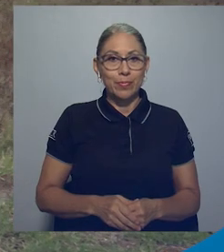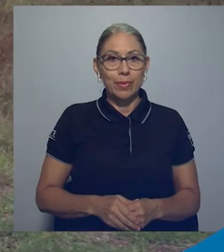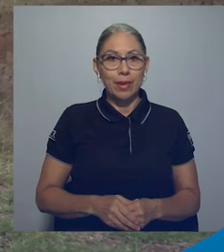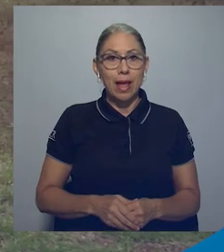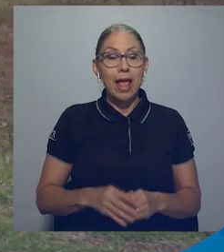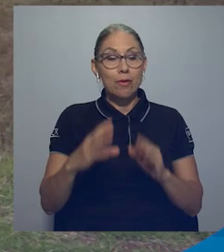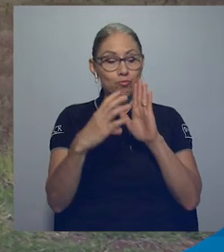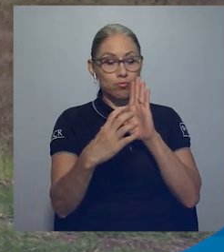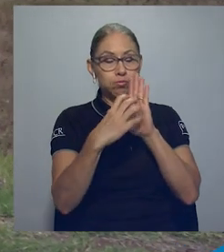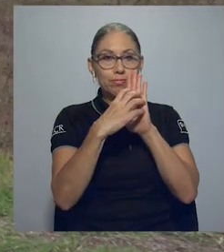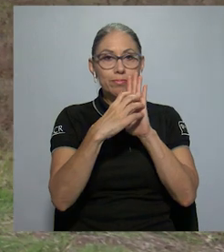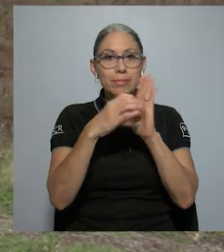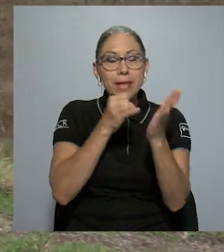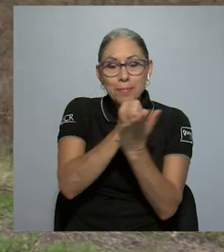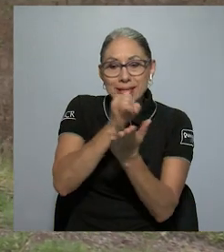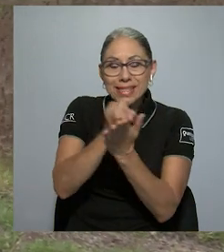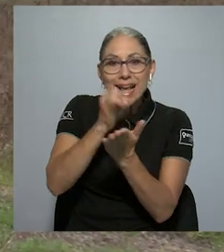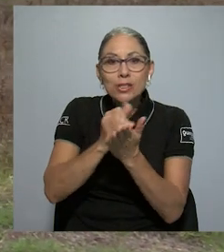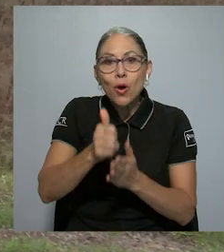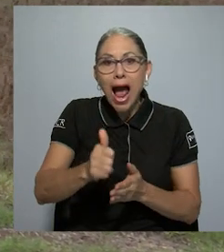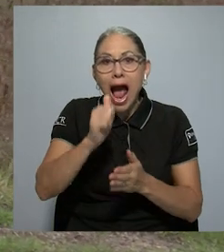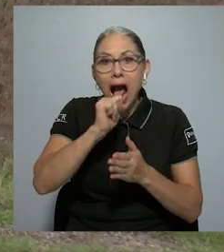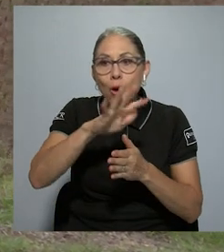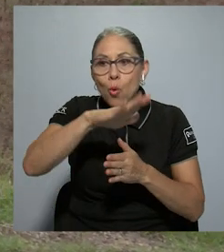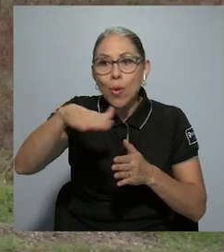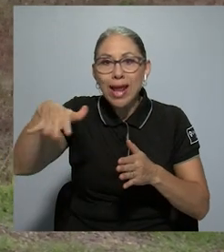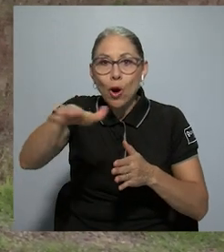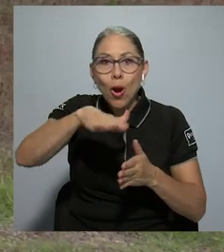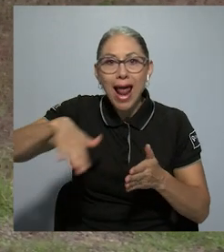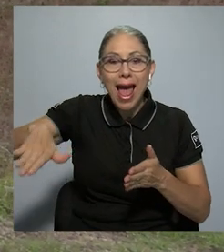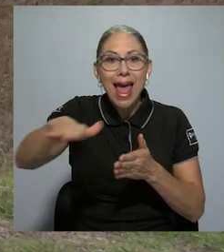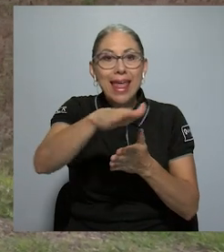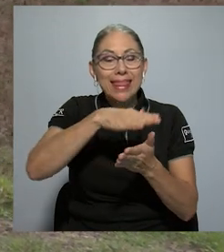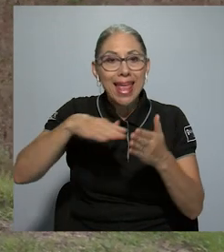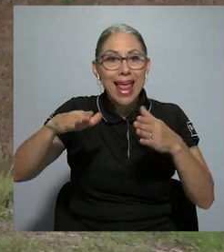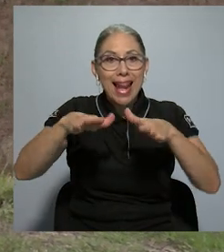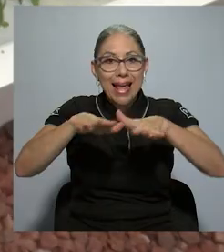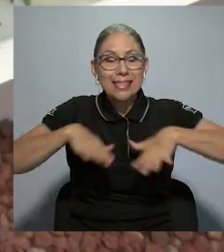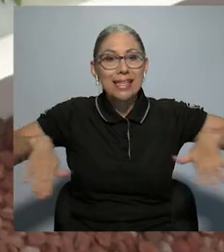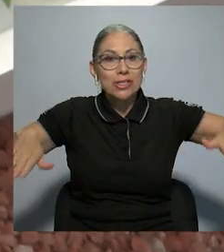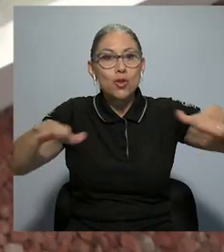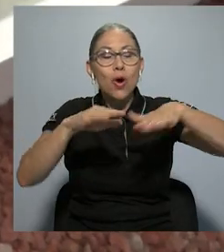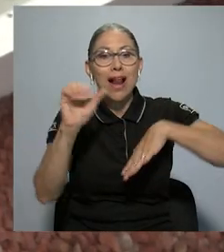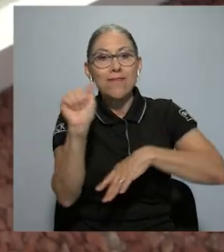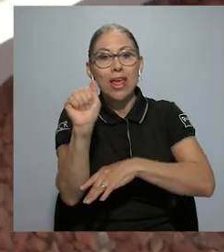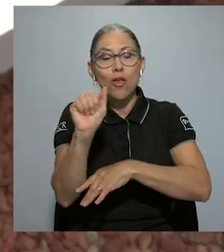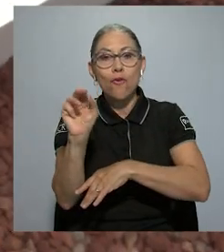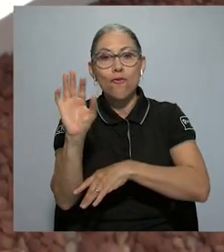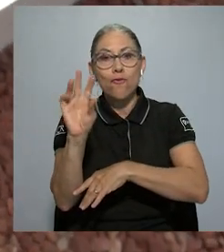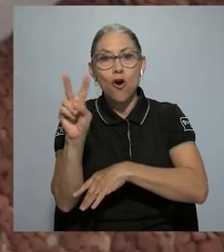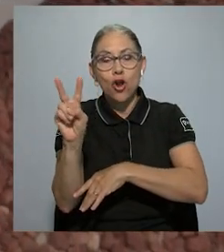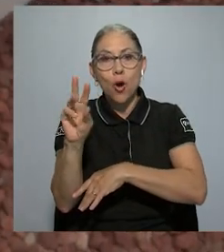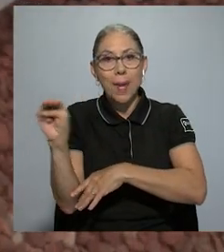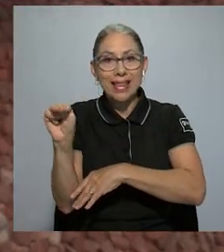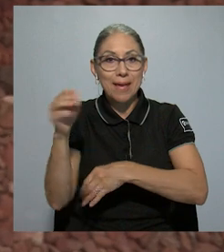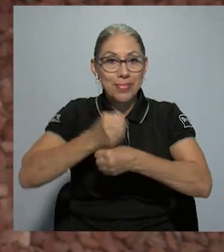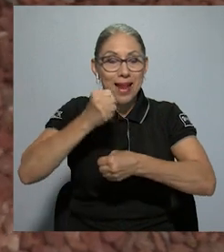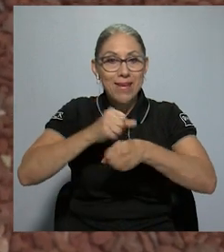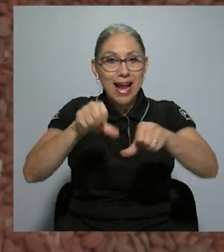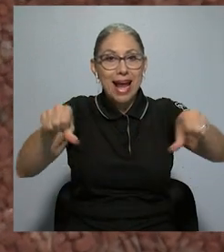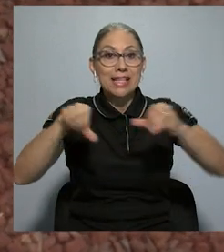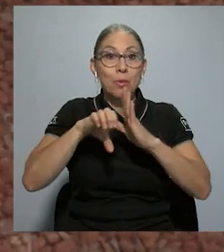El módulo de investigación acuícola de la Estación Experimental Alfredo Volio Mata trabaja en áreas como alternativas